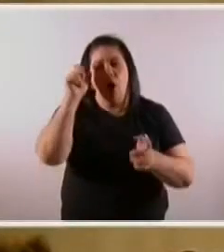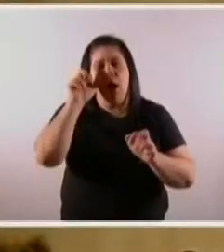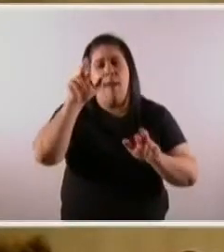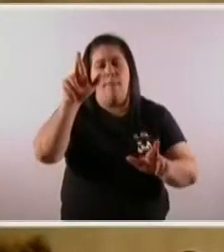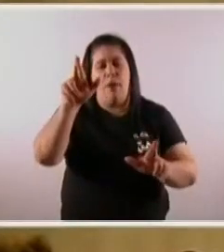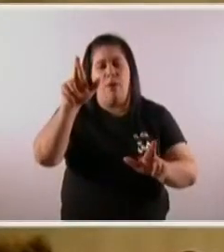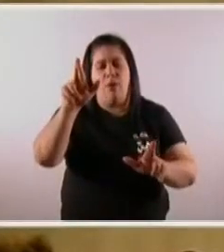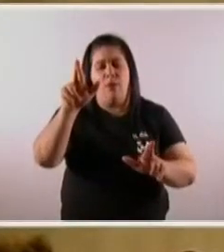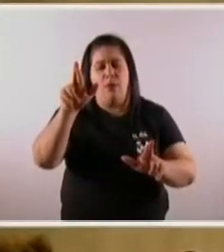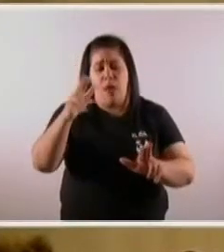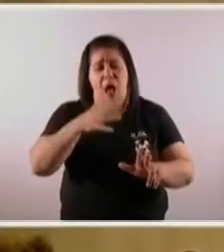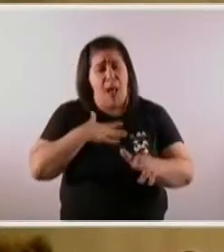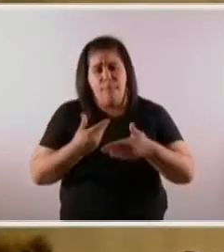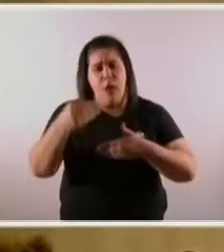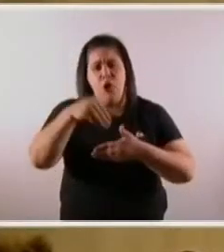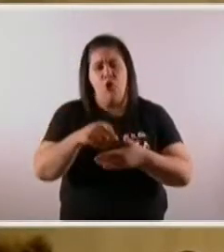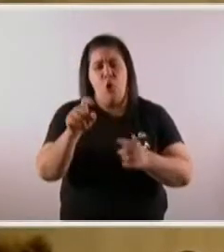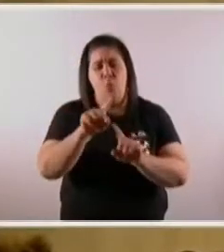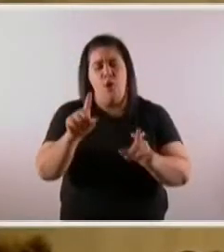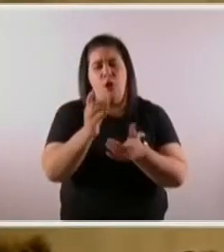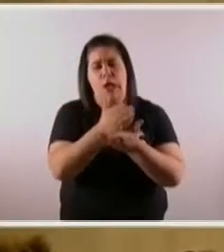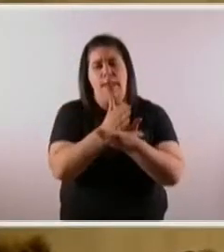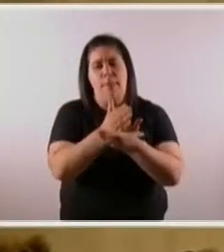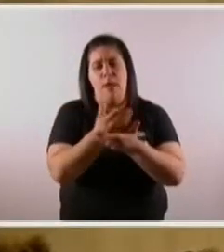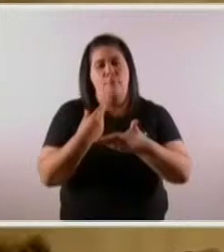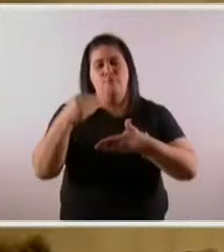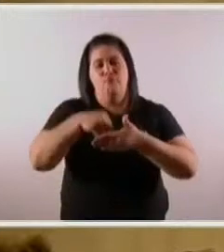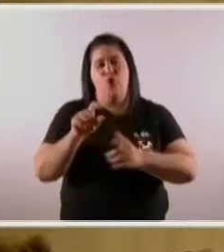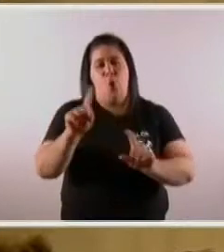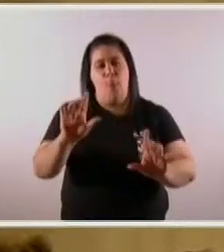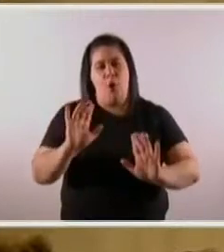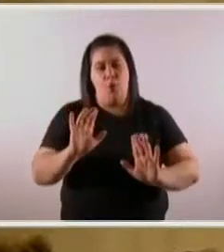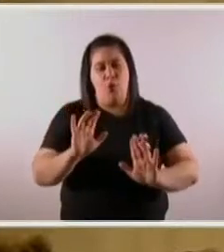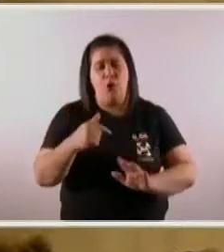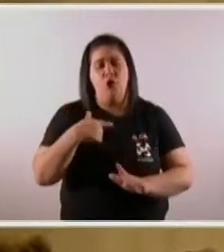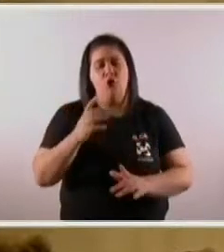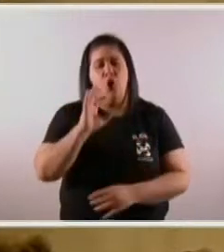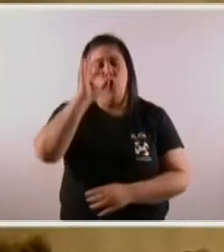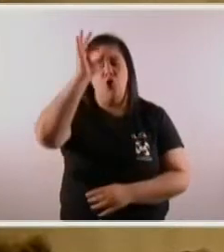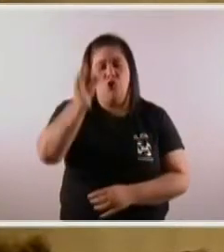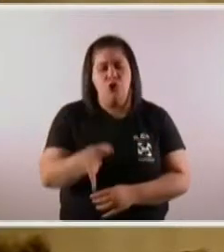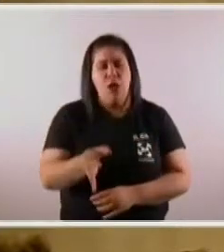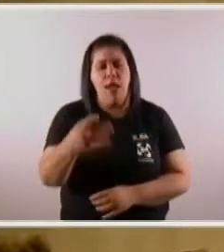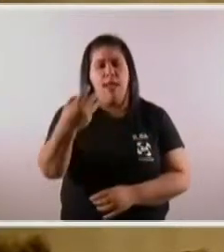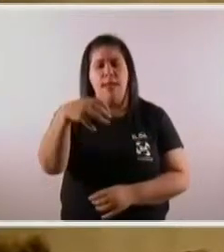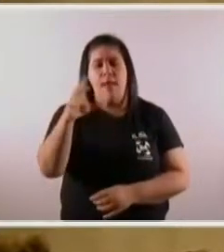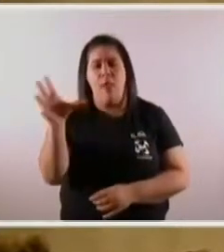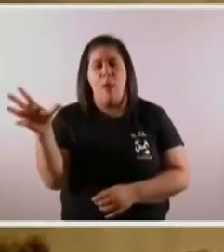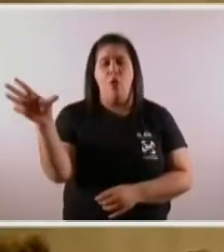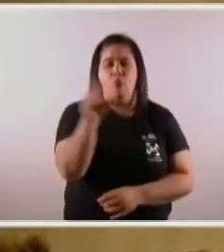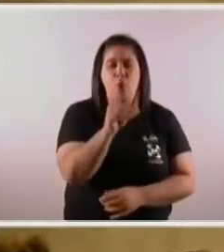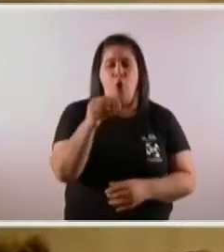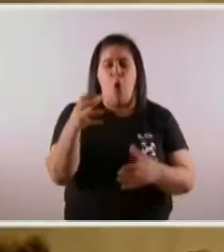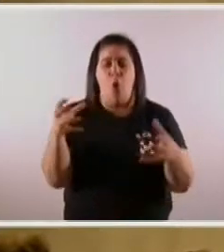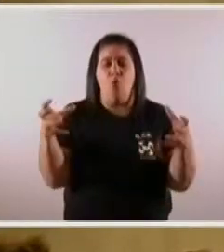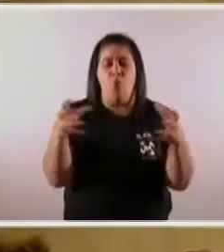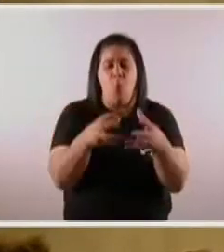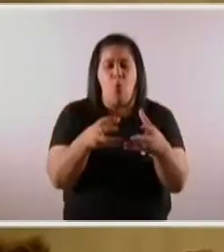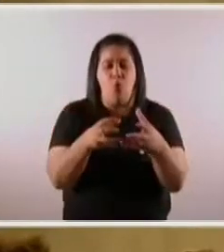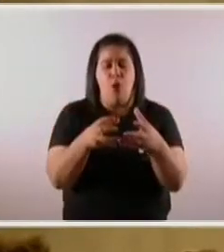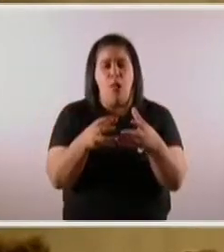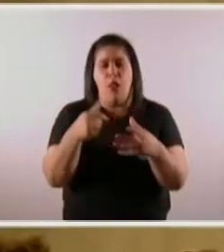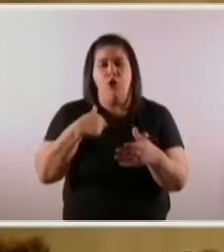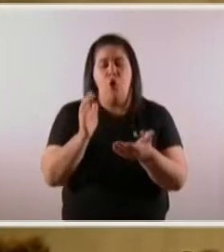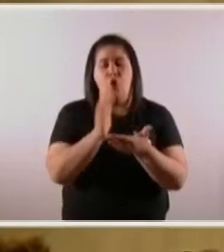no cuenten conmigo para profundizar esa grieta. Porque yo estoy convencido que tenemos que estar todos juntos, del mismo lado. Yo no voy a